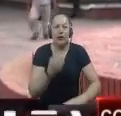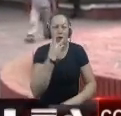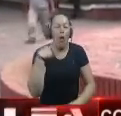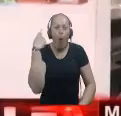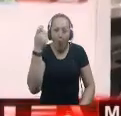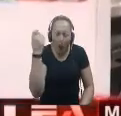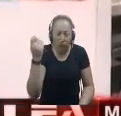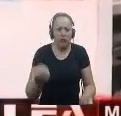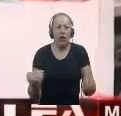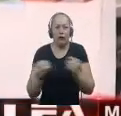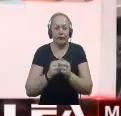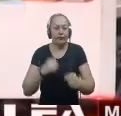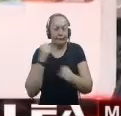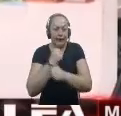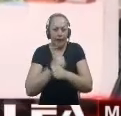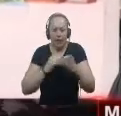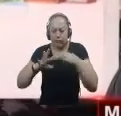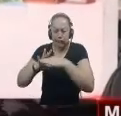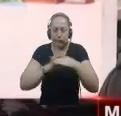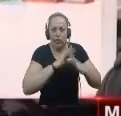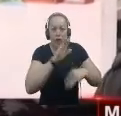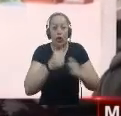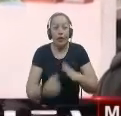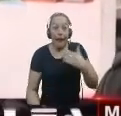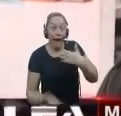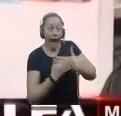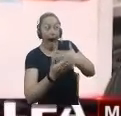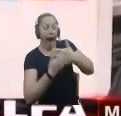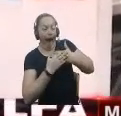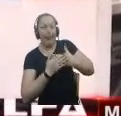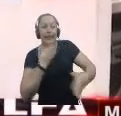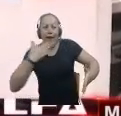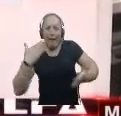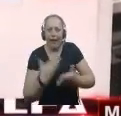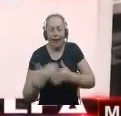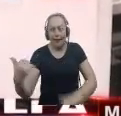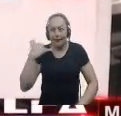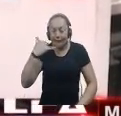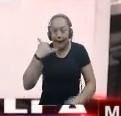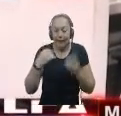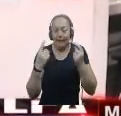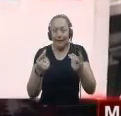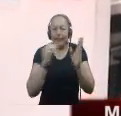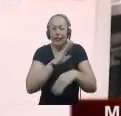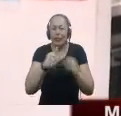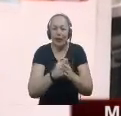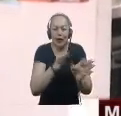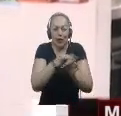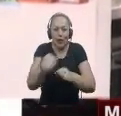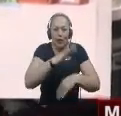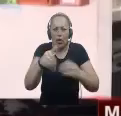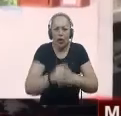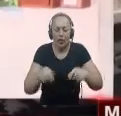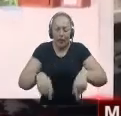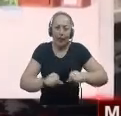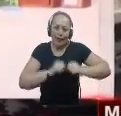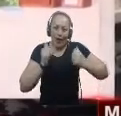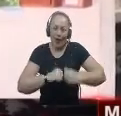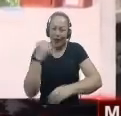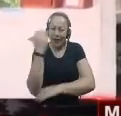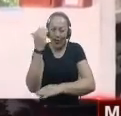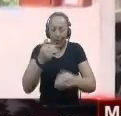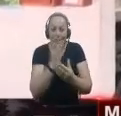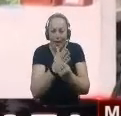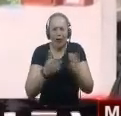Nos envían Las alertas Desafortunadamente Este es Un municipio Que es el corazón De Colombia